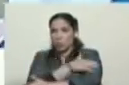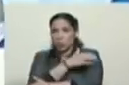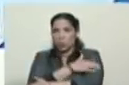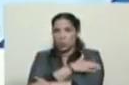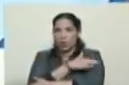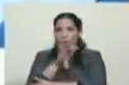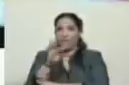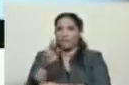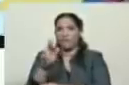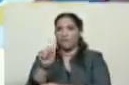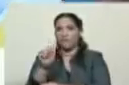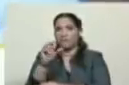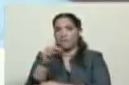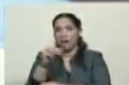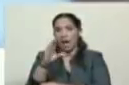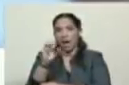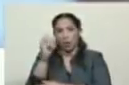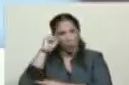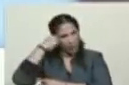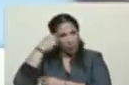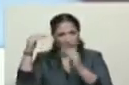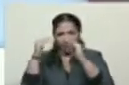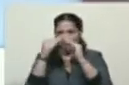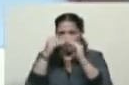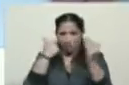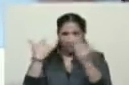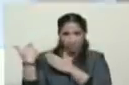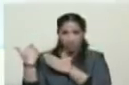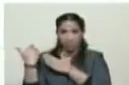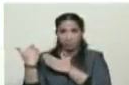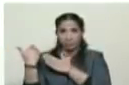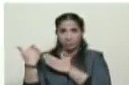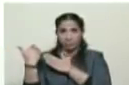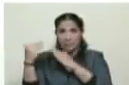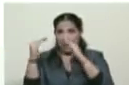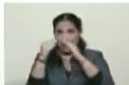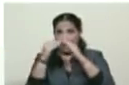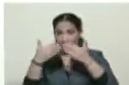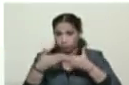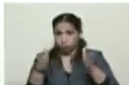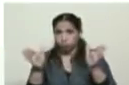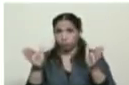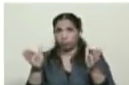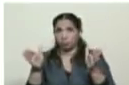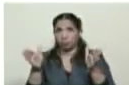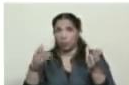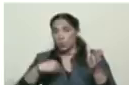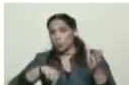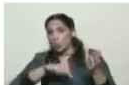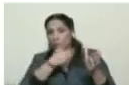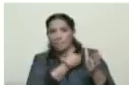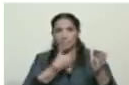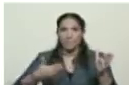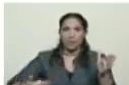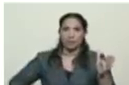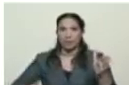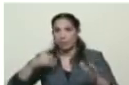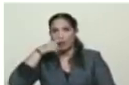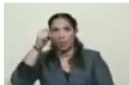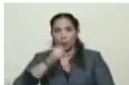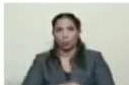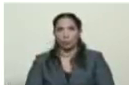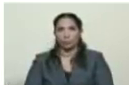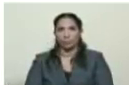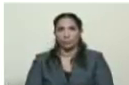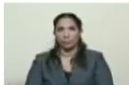Franco. Recuerdo esta casa. Esta casa fue inaugurada por nuestro presidente Nicolás Maduro